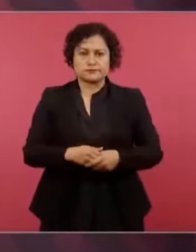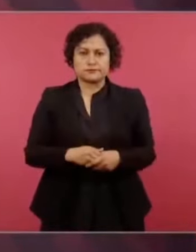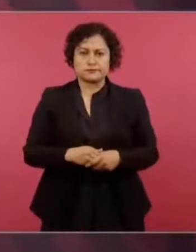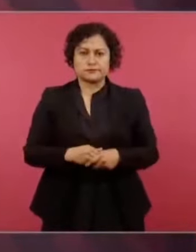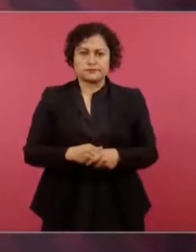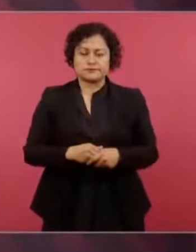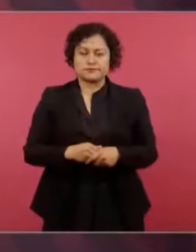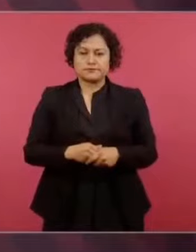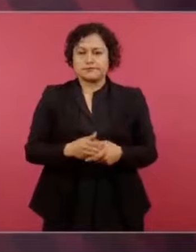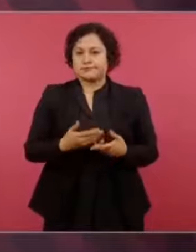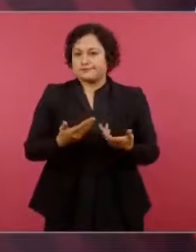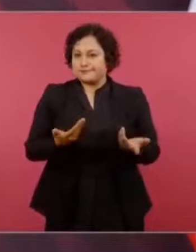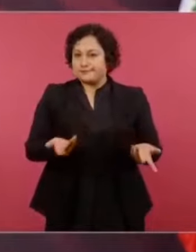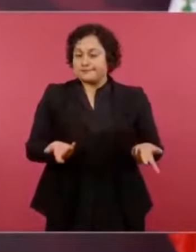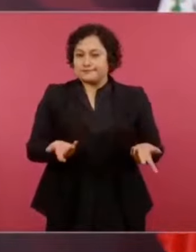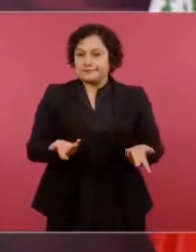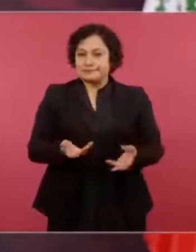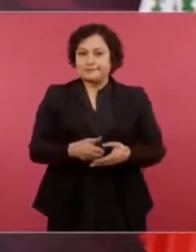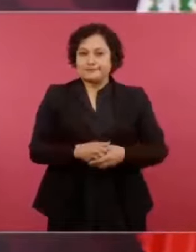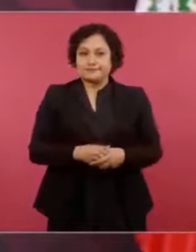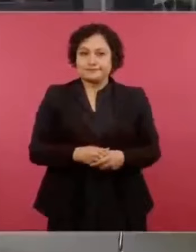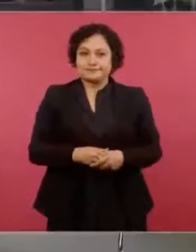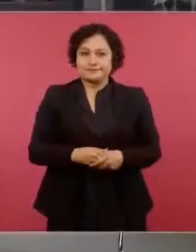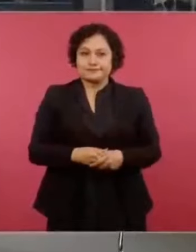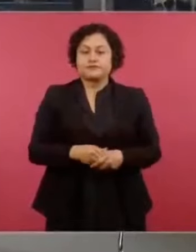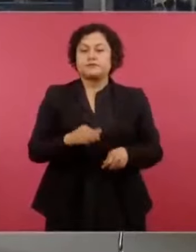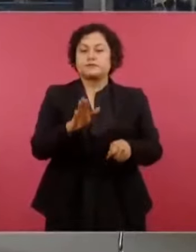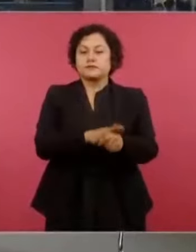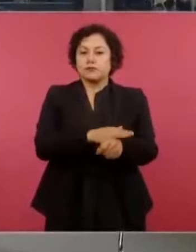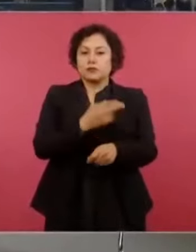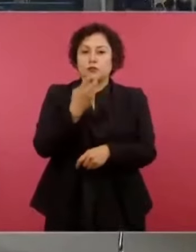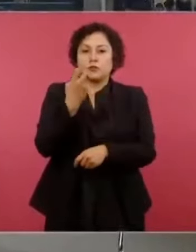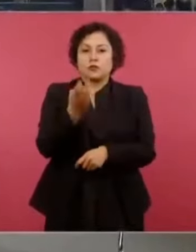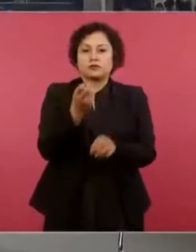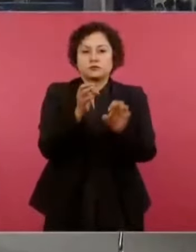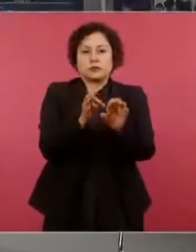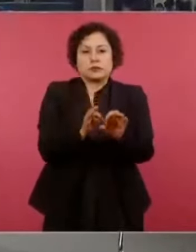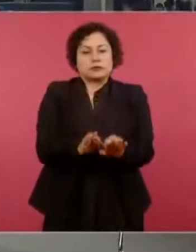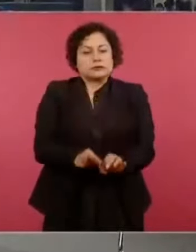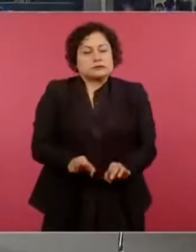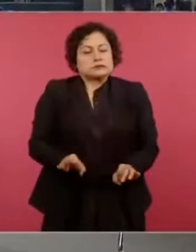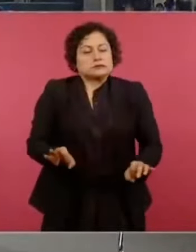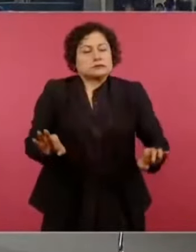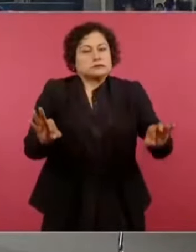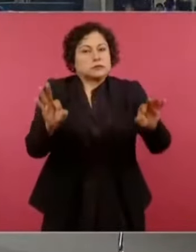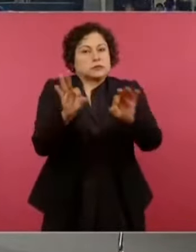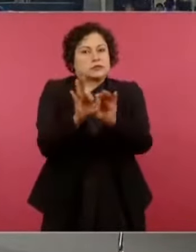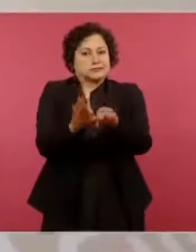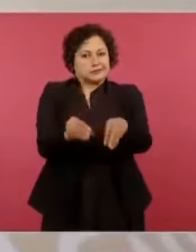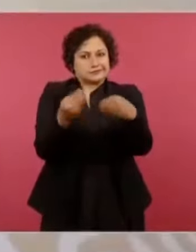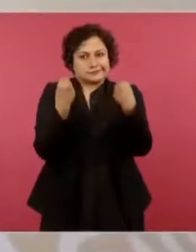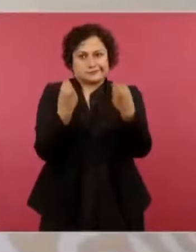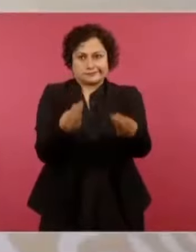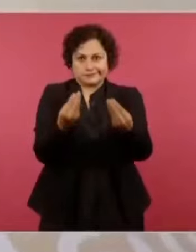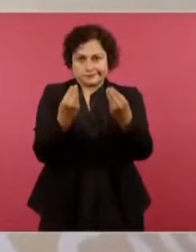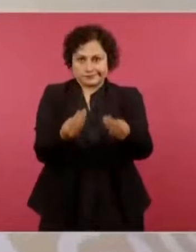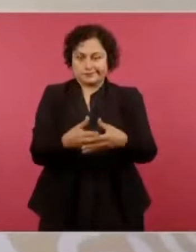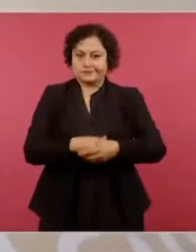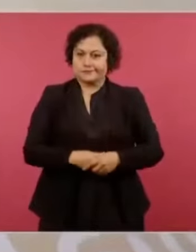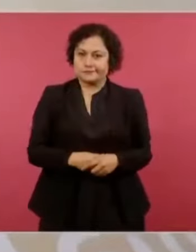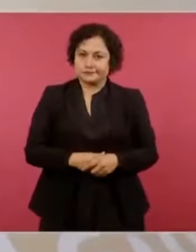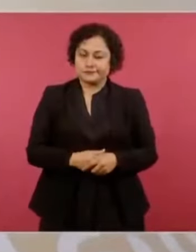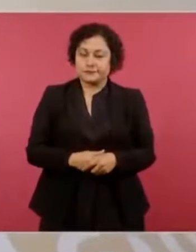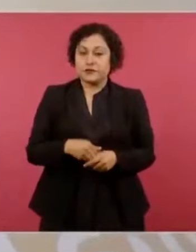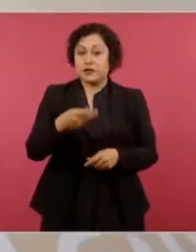Entonces, es muy importante. Pero también no sólo